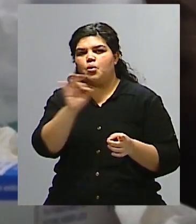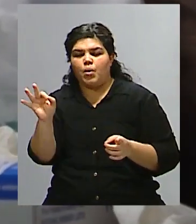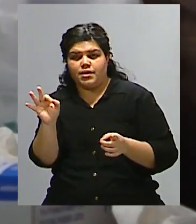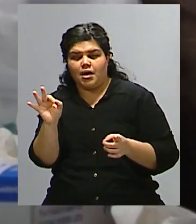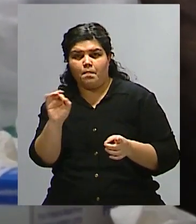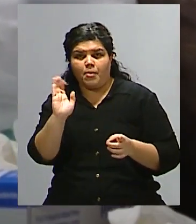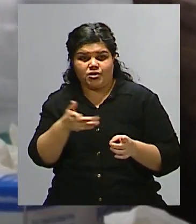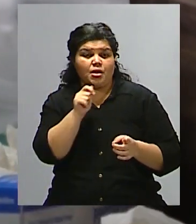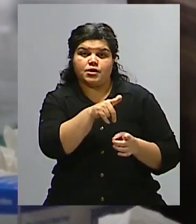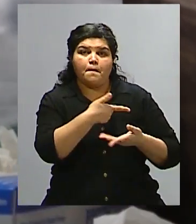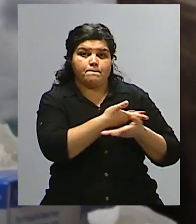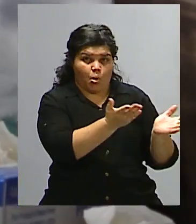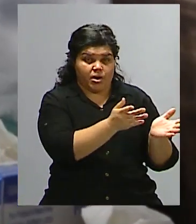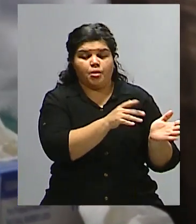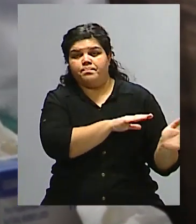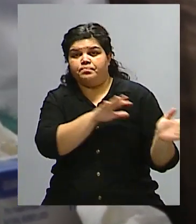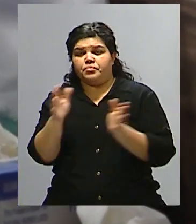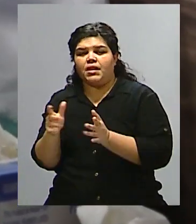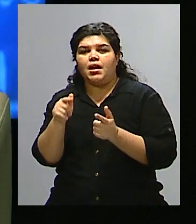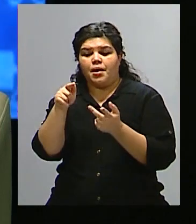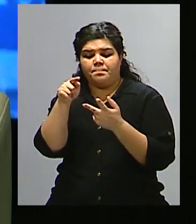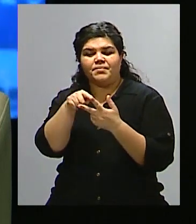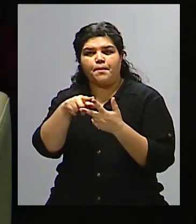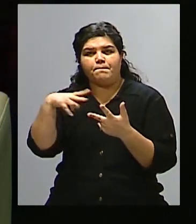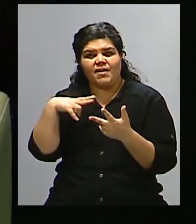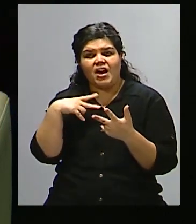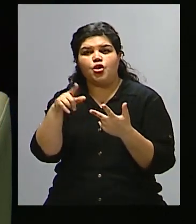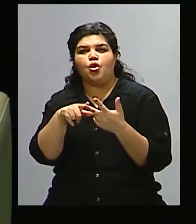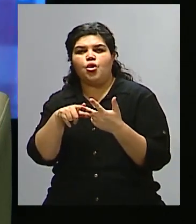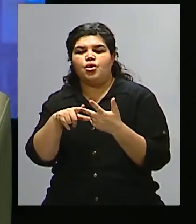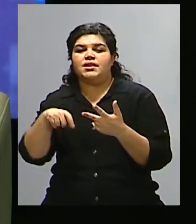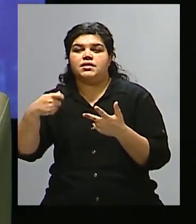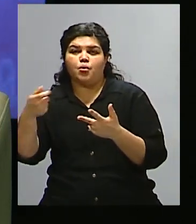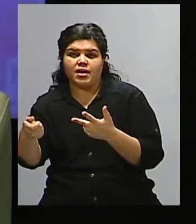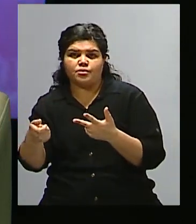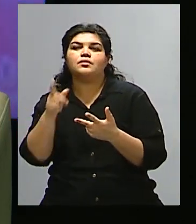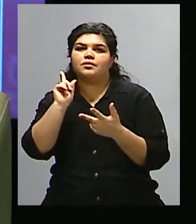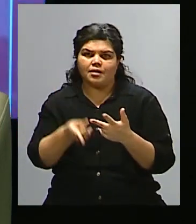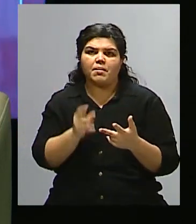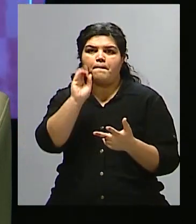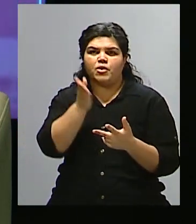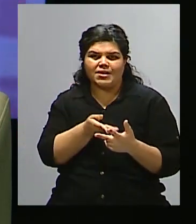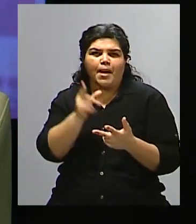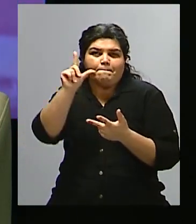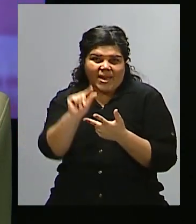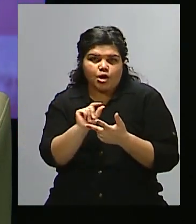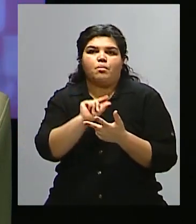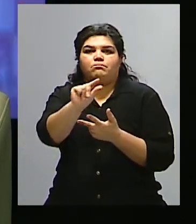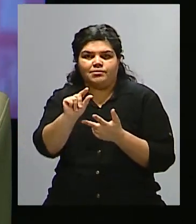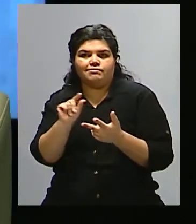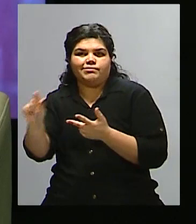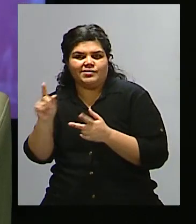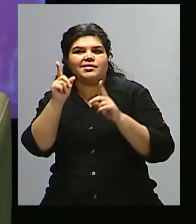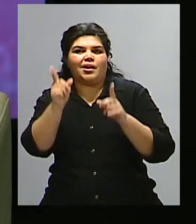privado como al de la seguridad social, también en otros porcentajes importantes. También luego el subsector